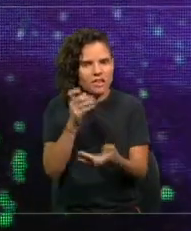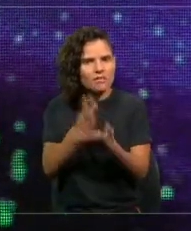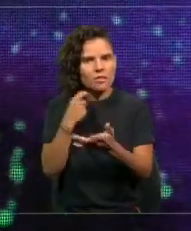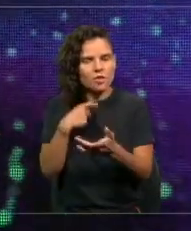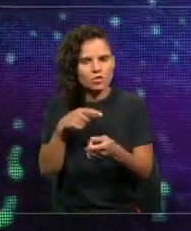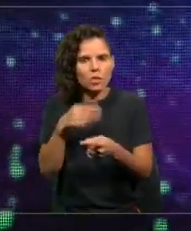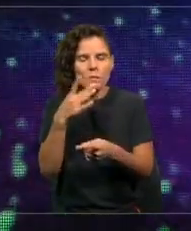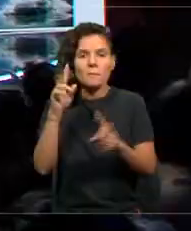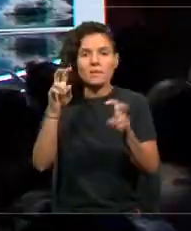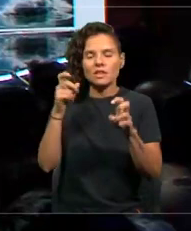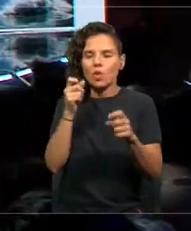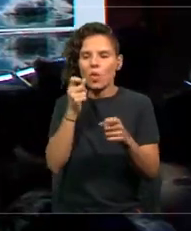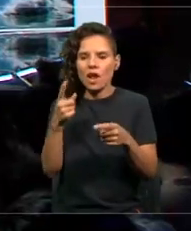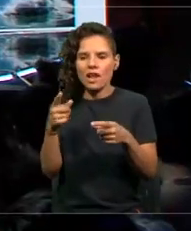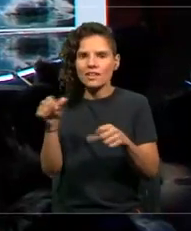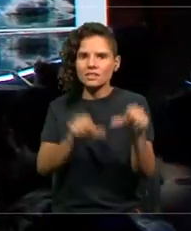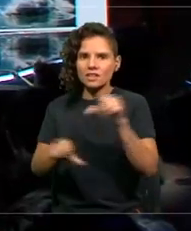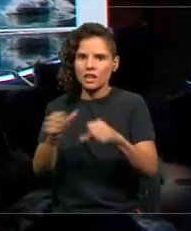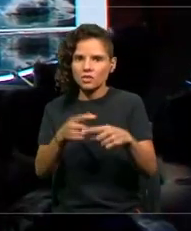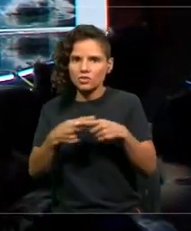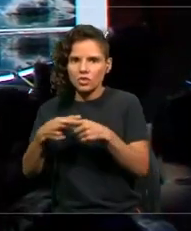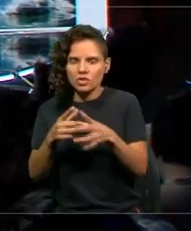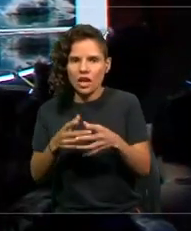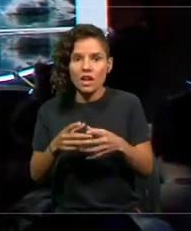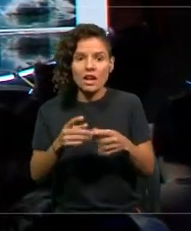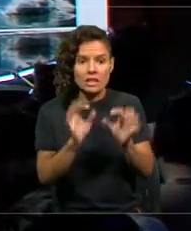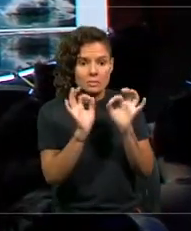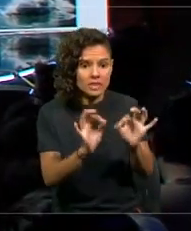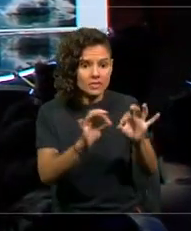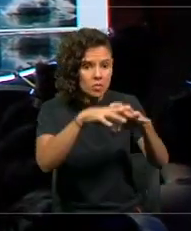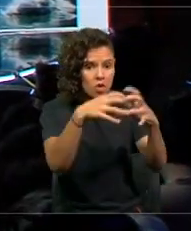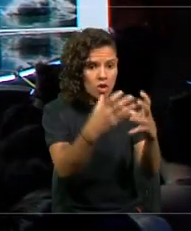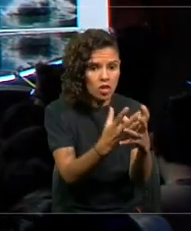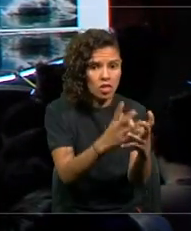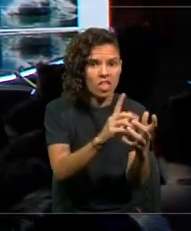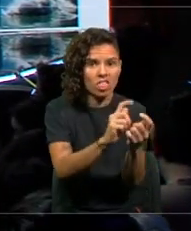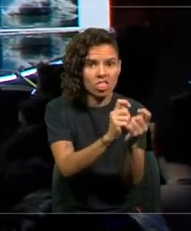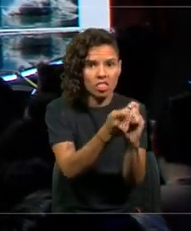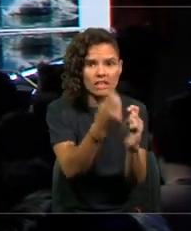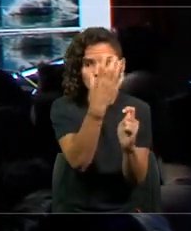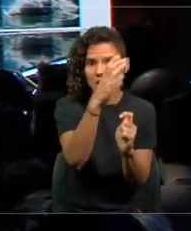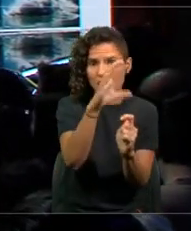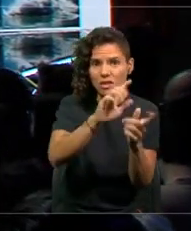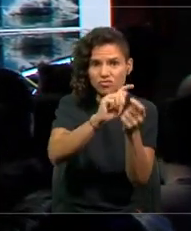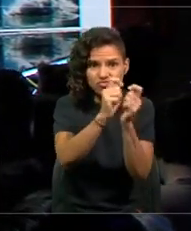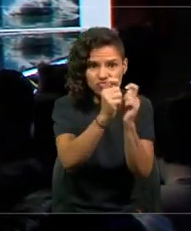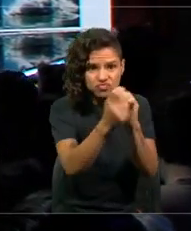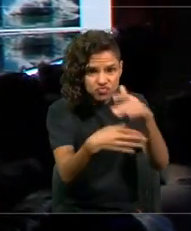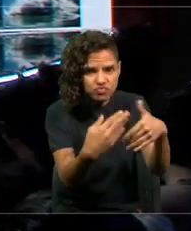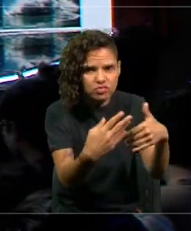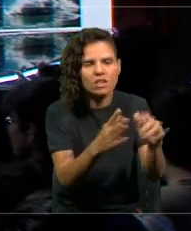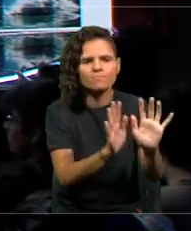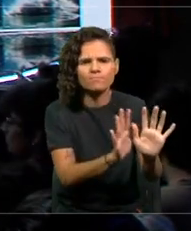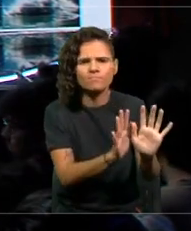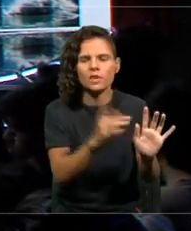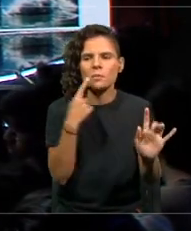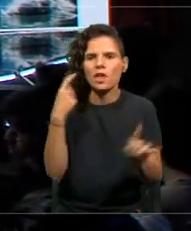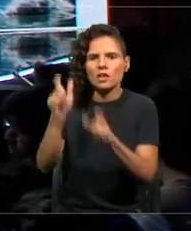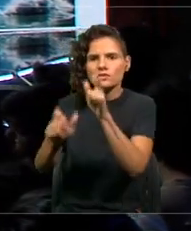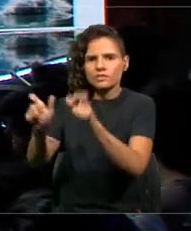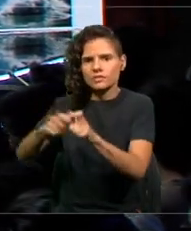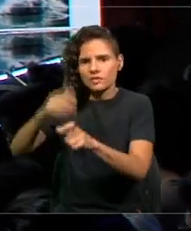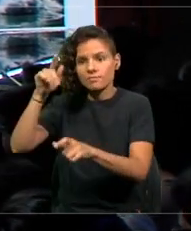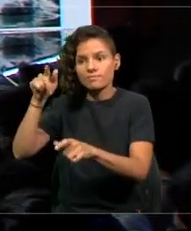voy a hablar específicamente del cambio climático porque entiendo que mis colegas van a hablar más de ello. Lo que significa el